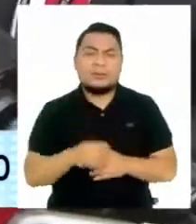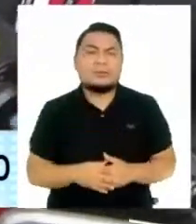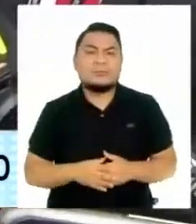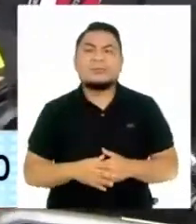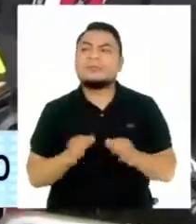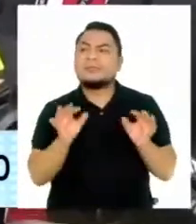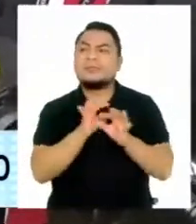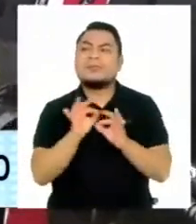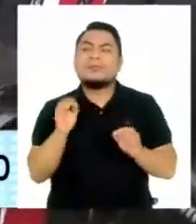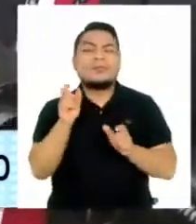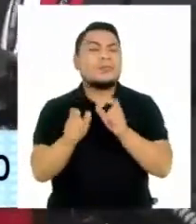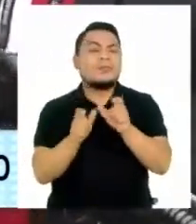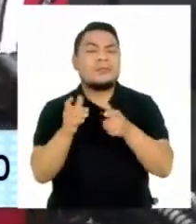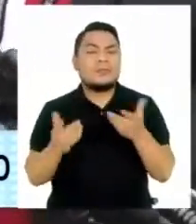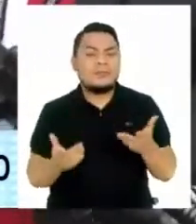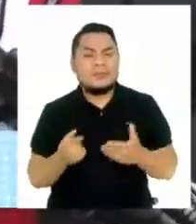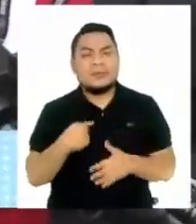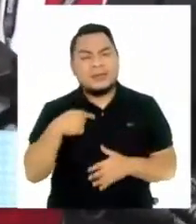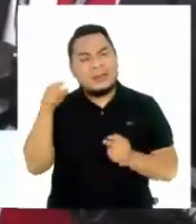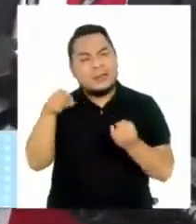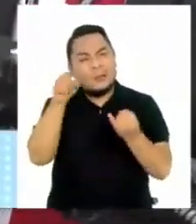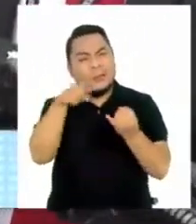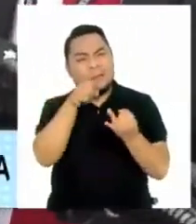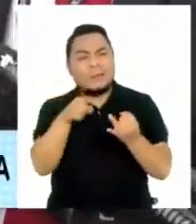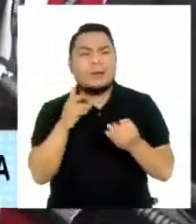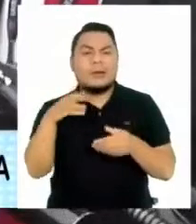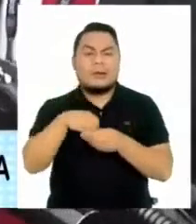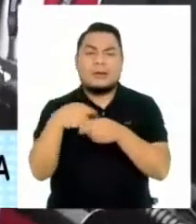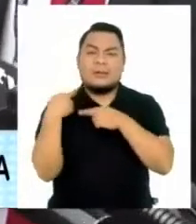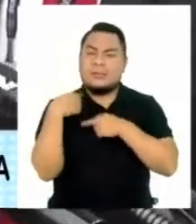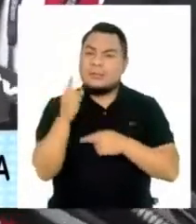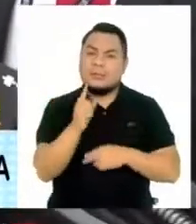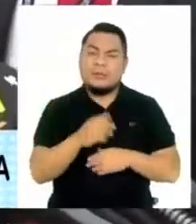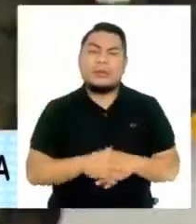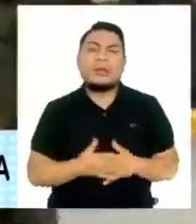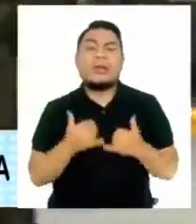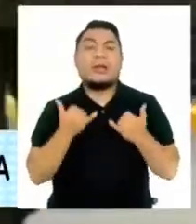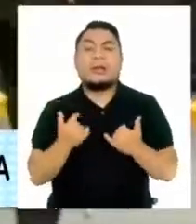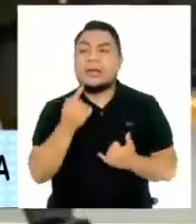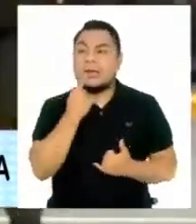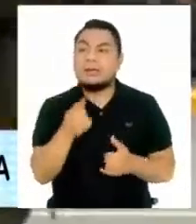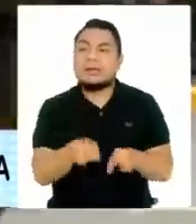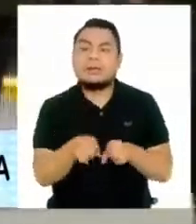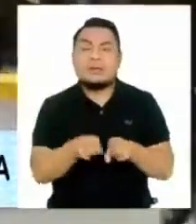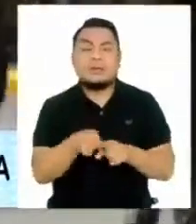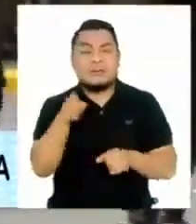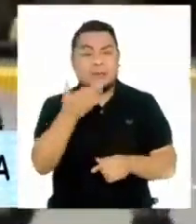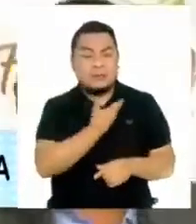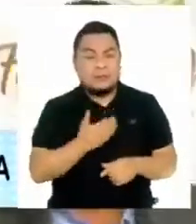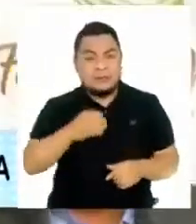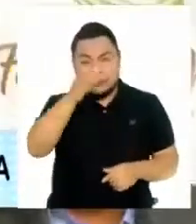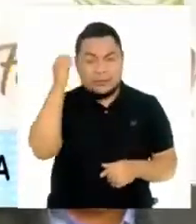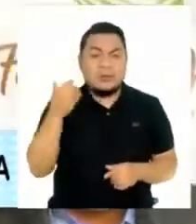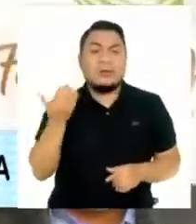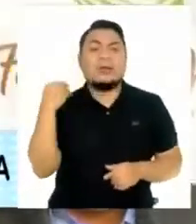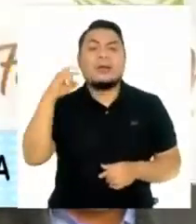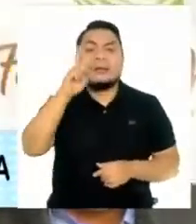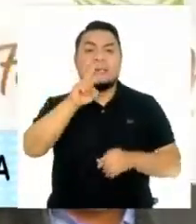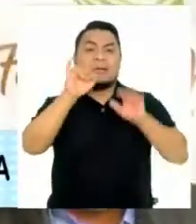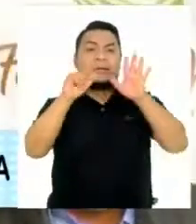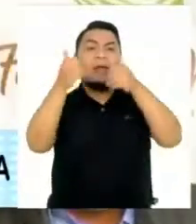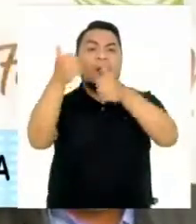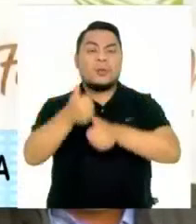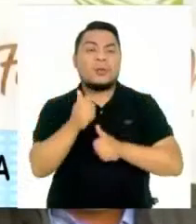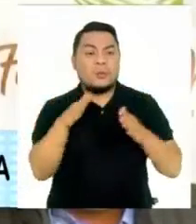Ninguna persona que cuestionara va a estar de esa responsabilidad. Bellido agregó también que el mandatario desde el 26 de